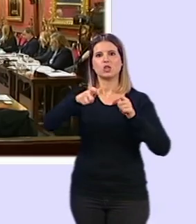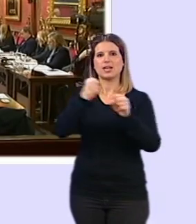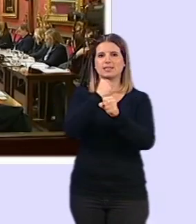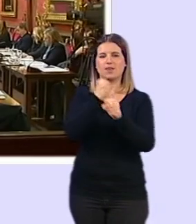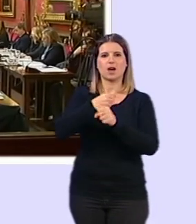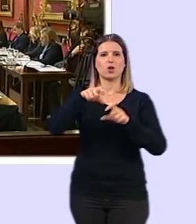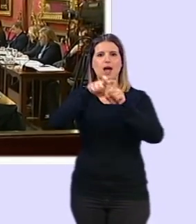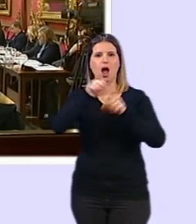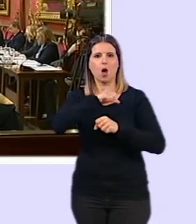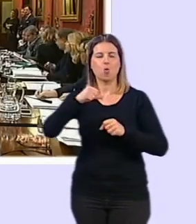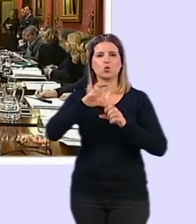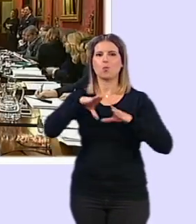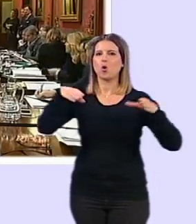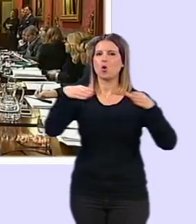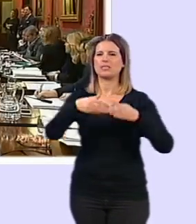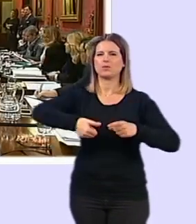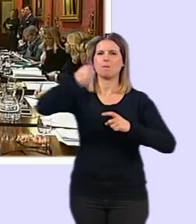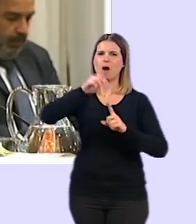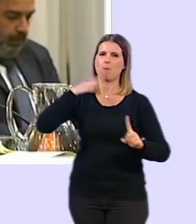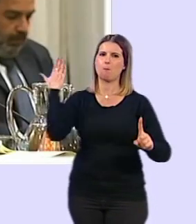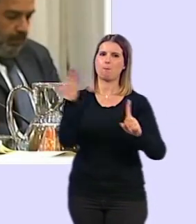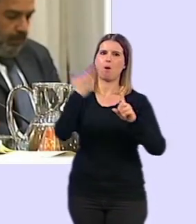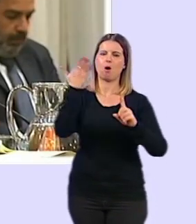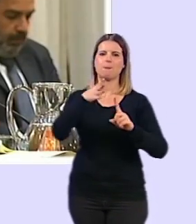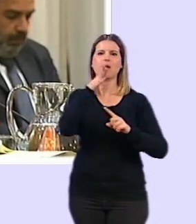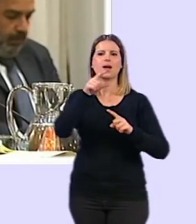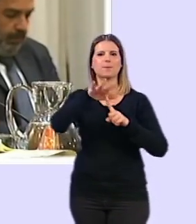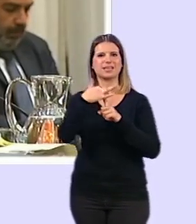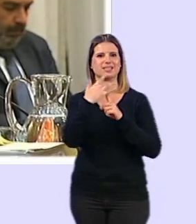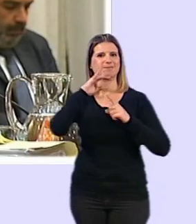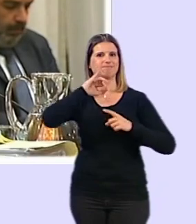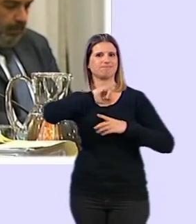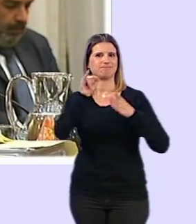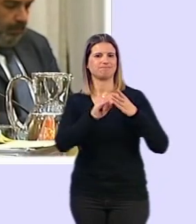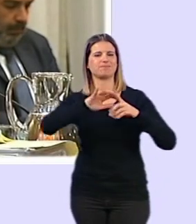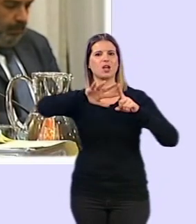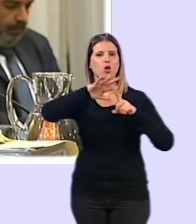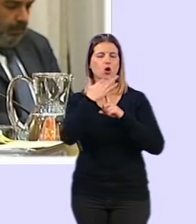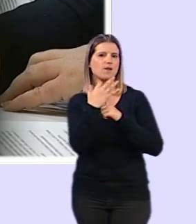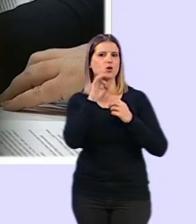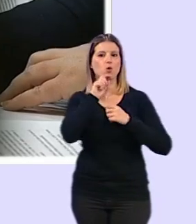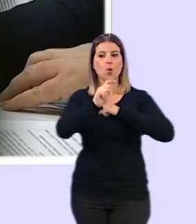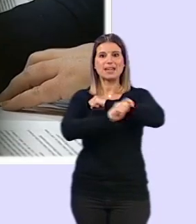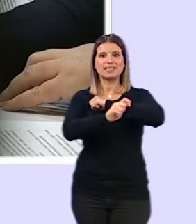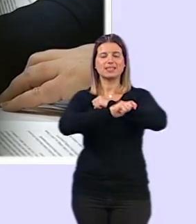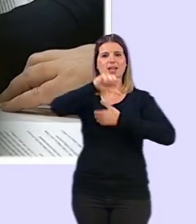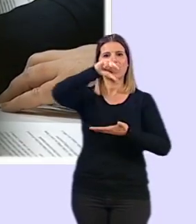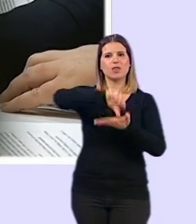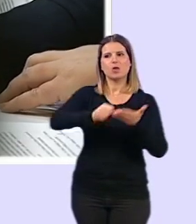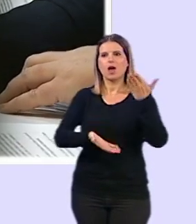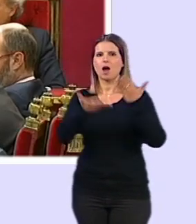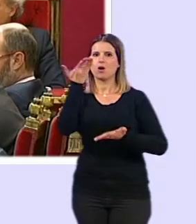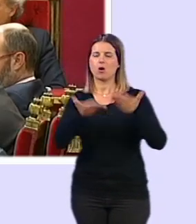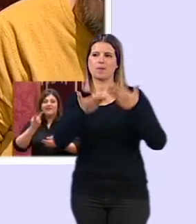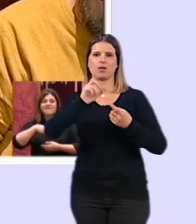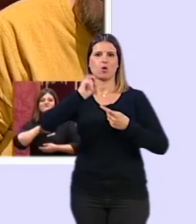autónomos, colectivos y empresas más castigadas por la crisis del coronavirus, así como fijar una estrategia de ciudad respecto a las empresas con